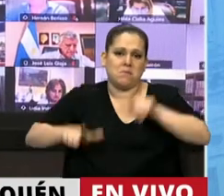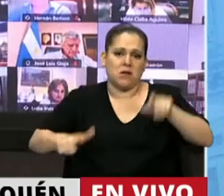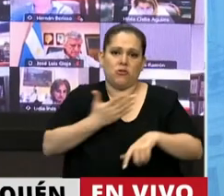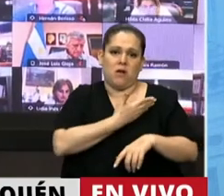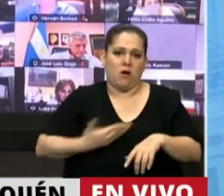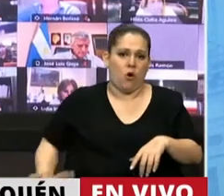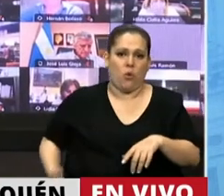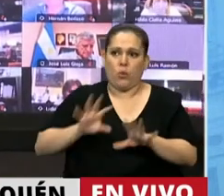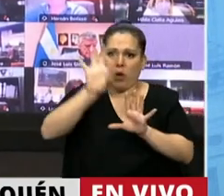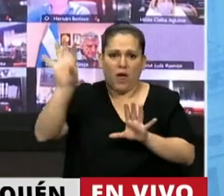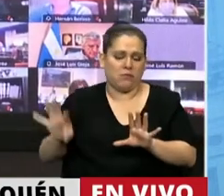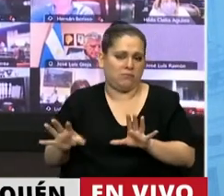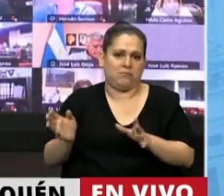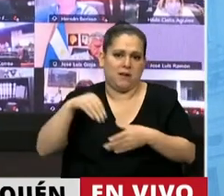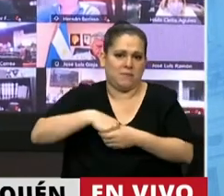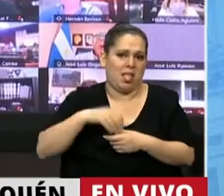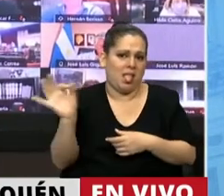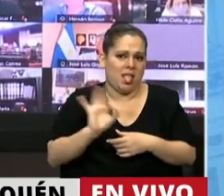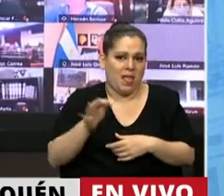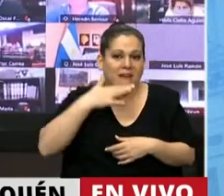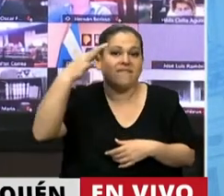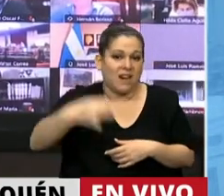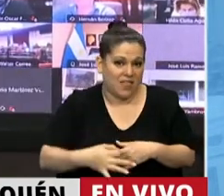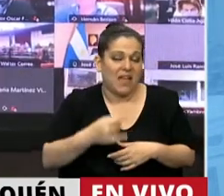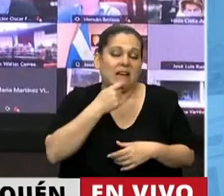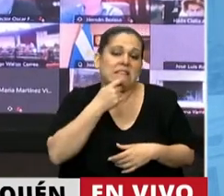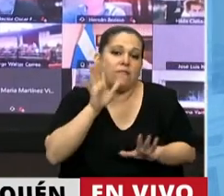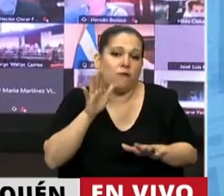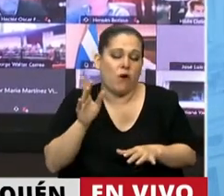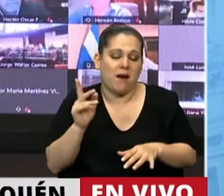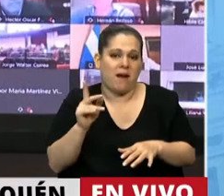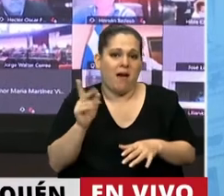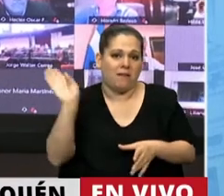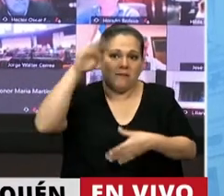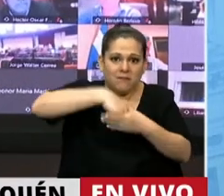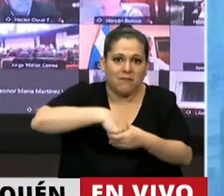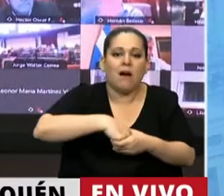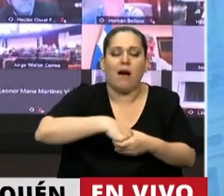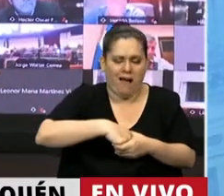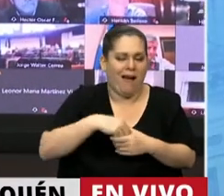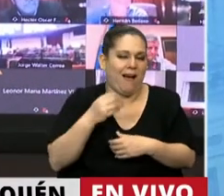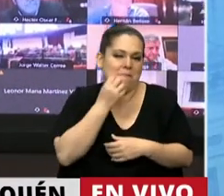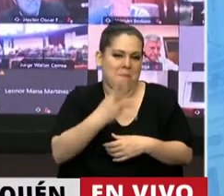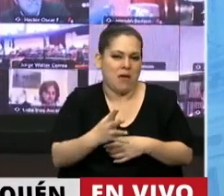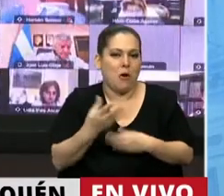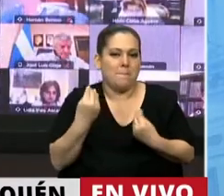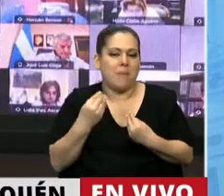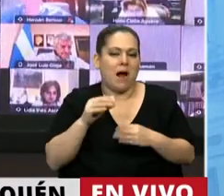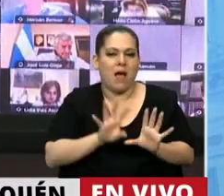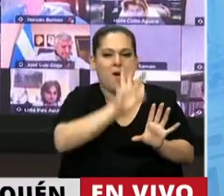provinciales. Hubiese sido verdaderamente enriquecedor para el proyecto y para la construcción de